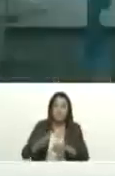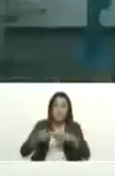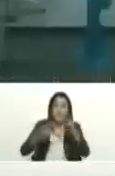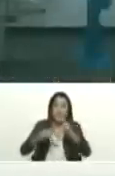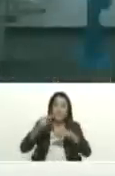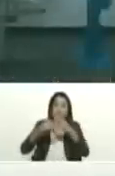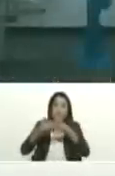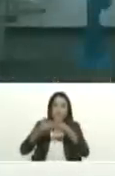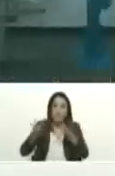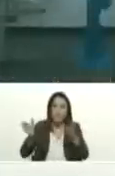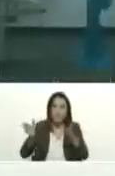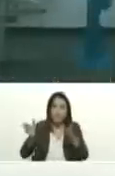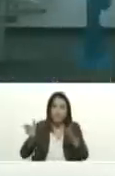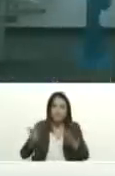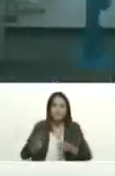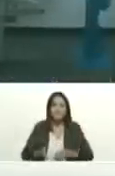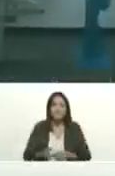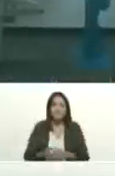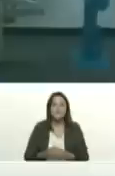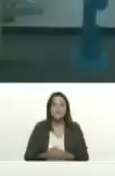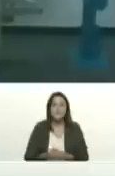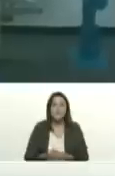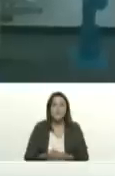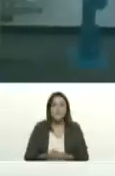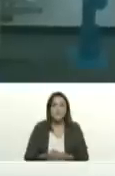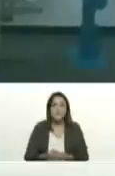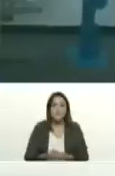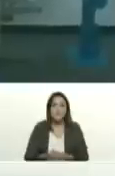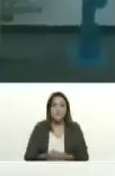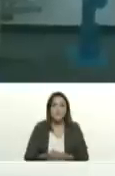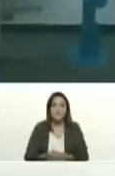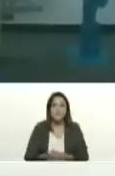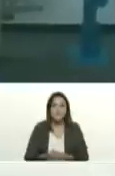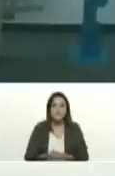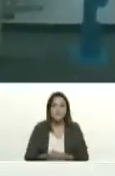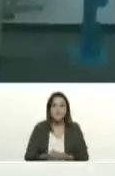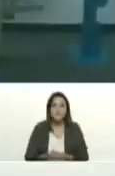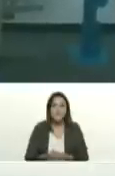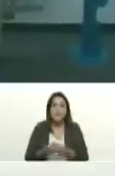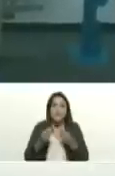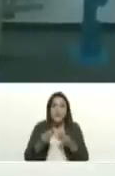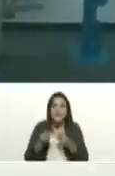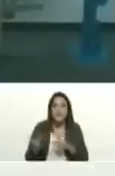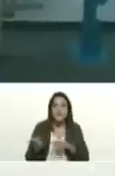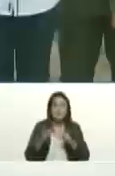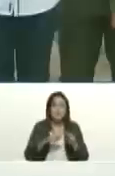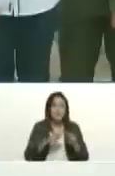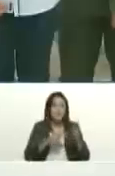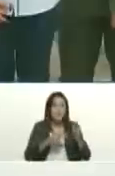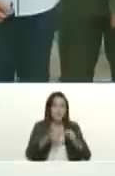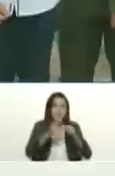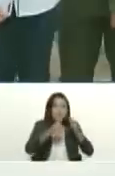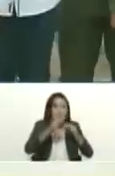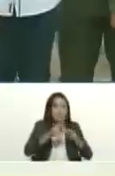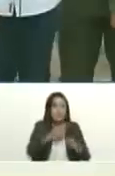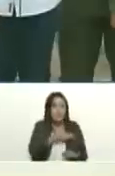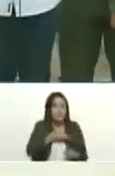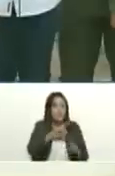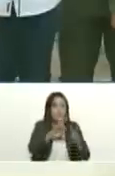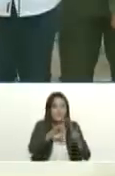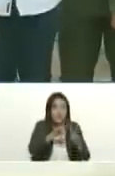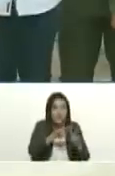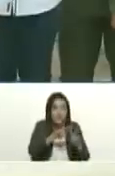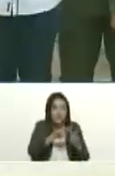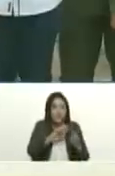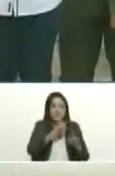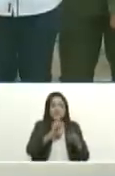facilitar todo lo que es el traslado de materiales de construcción para la gran misión vivienda venezuela y